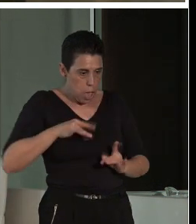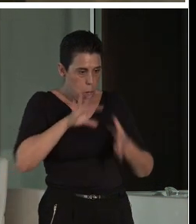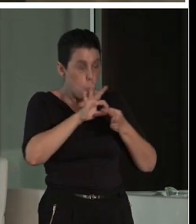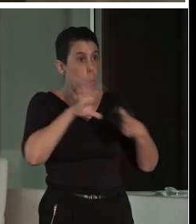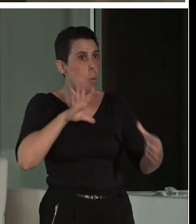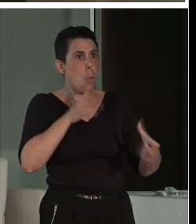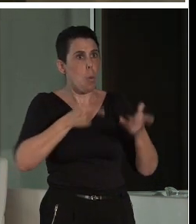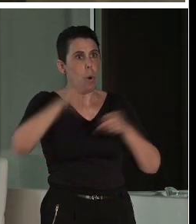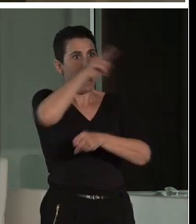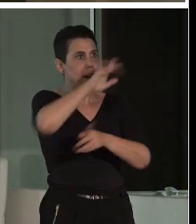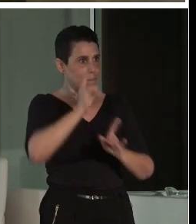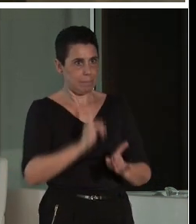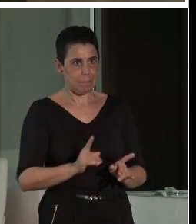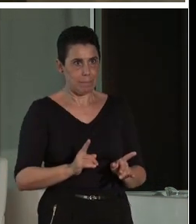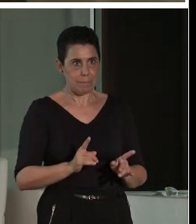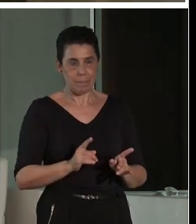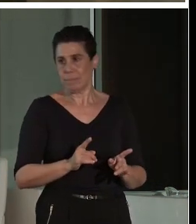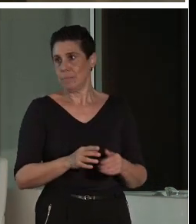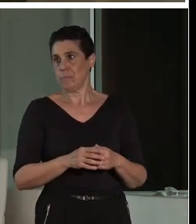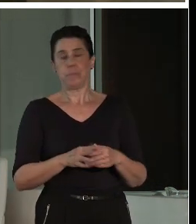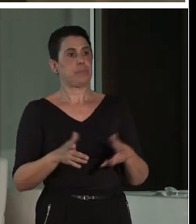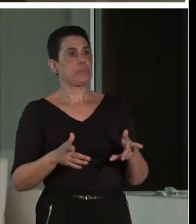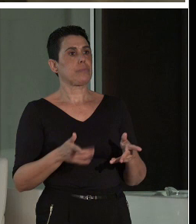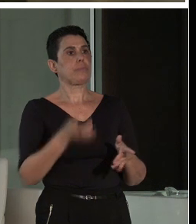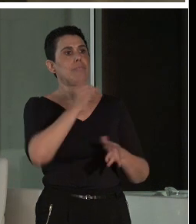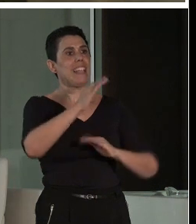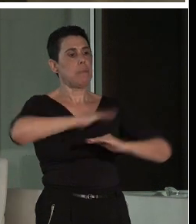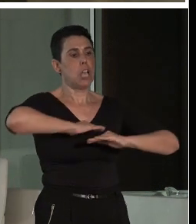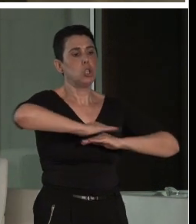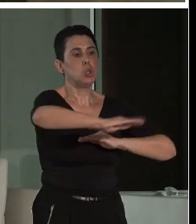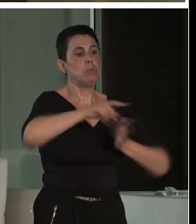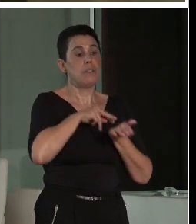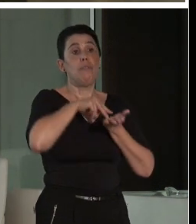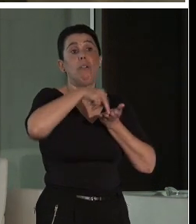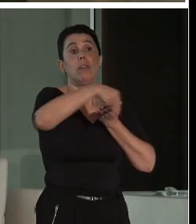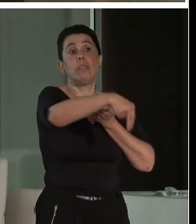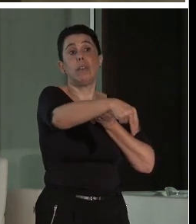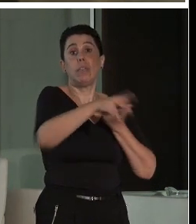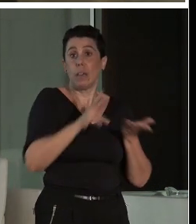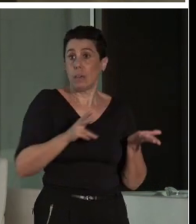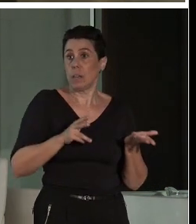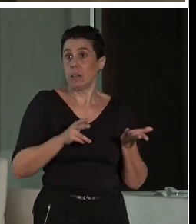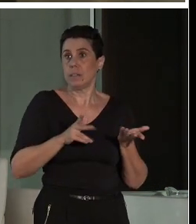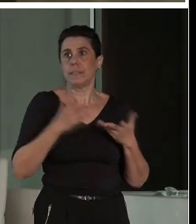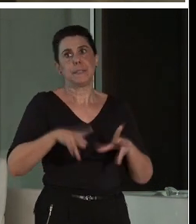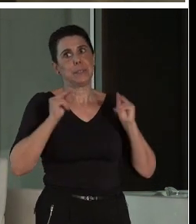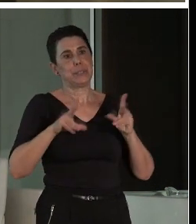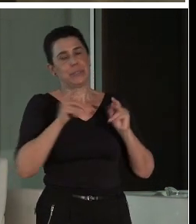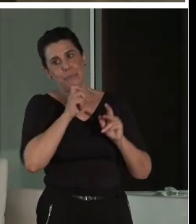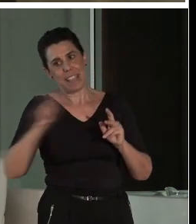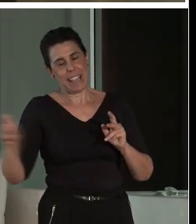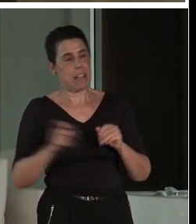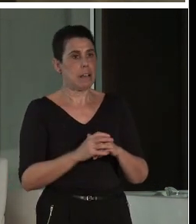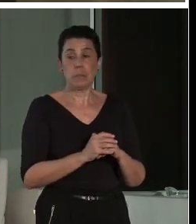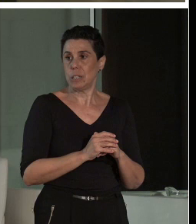Bien, miles de cosas. Las superficies de encaminamiento, pues si tienen un uso no discriminatorio. ¿Acabamos ya? Sí. Vale.